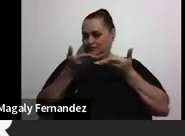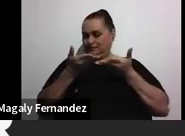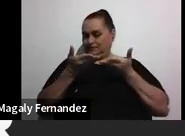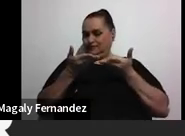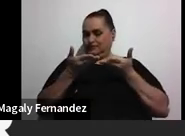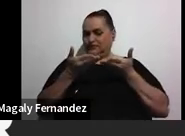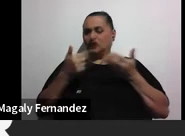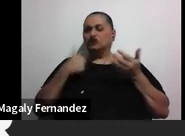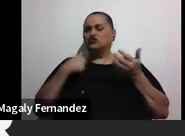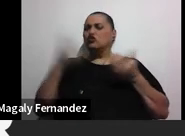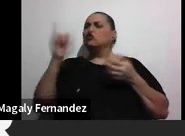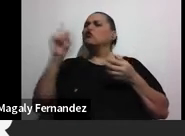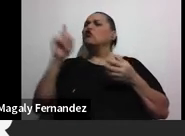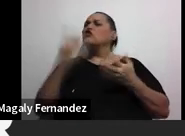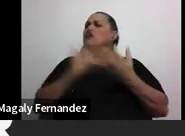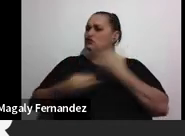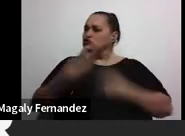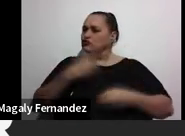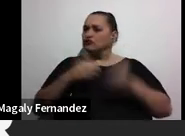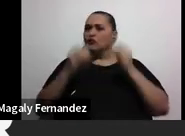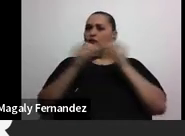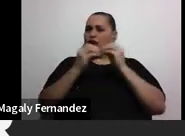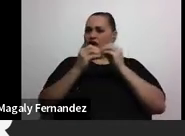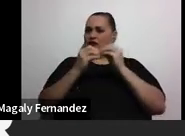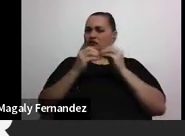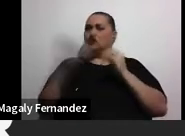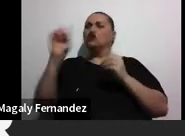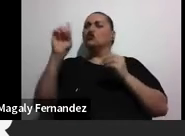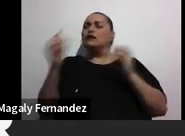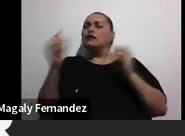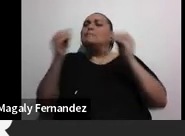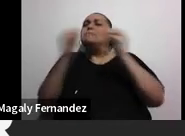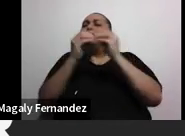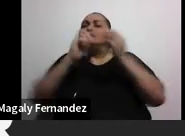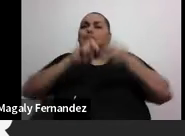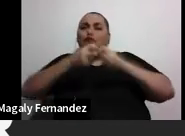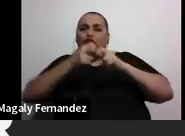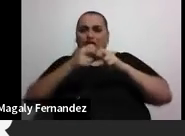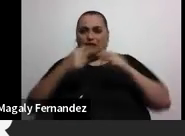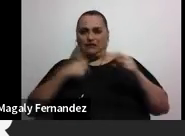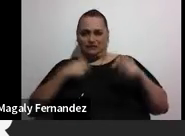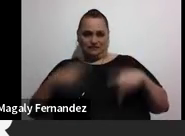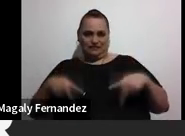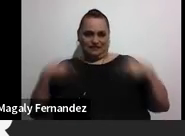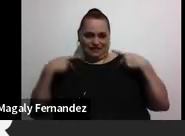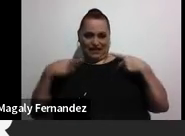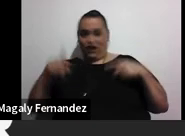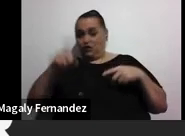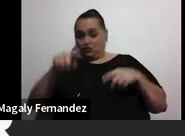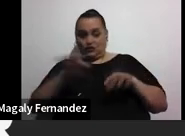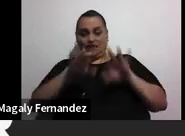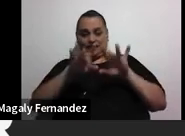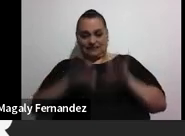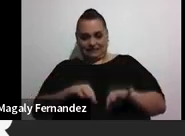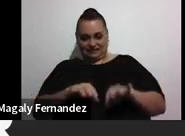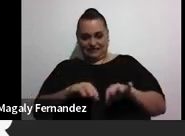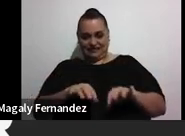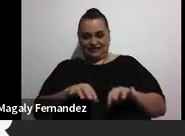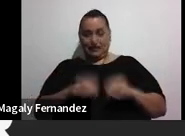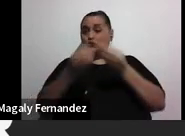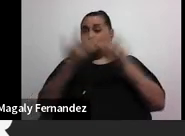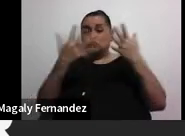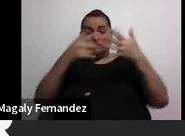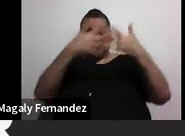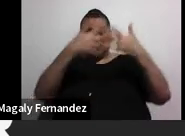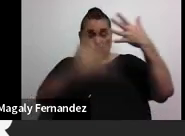¿Dónde estoy sufriendo más? ¿Dónde estoy generando más problemas? Y bueno, y mientras lo van rellenando, también les adelanto algo. Muchas de estas cosas están